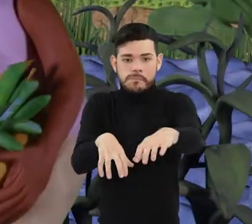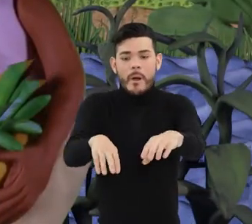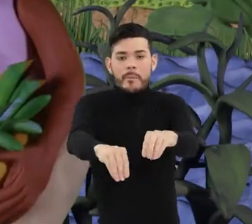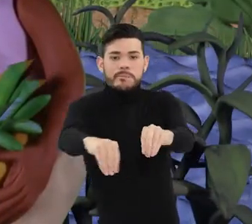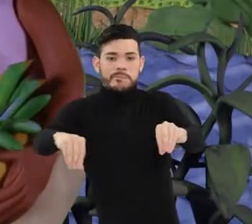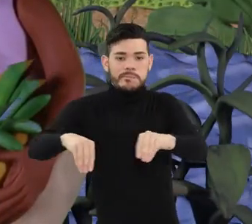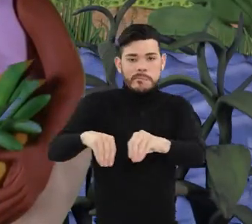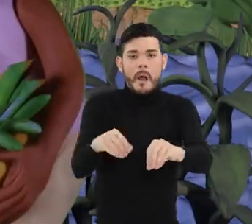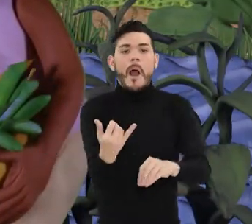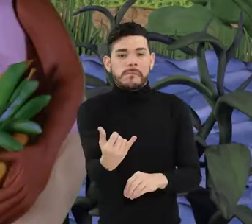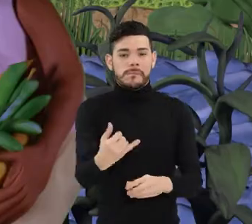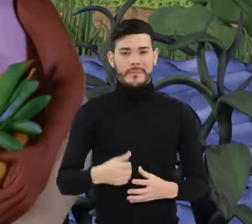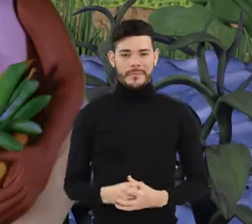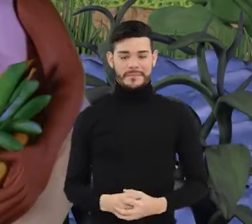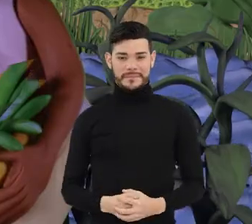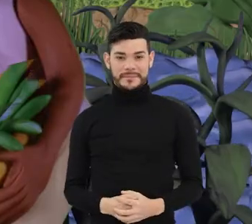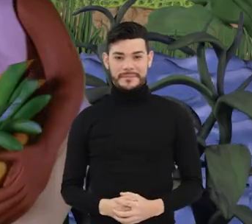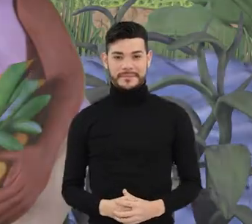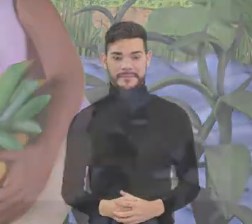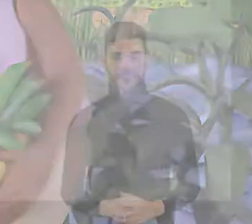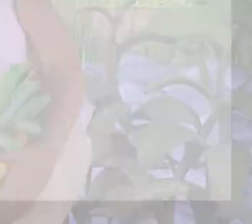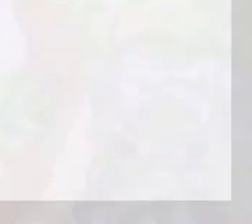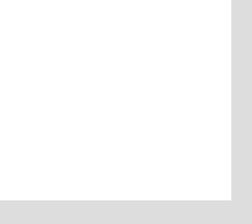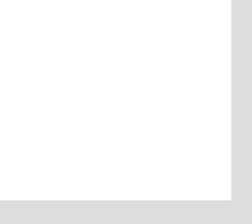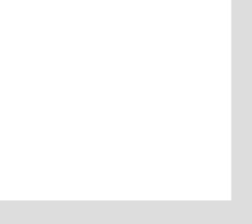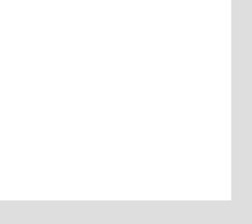así como las islas que se forman dentro del río.